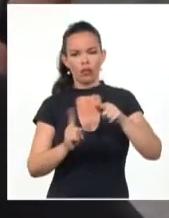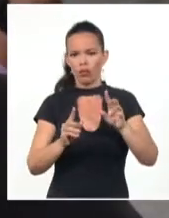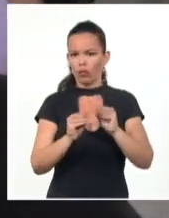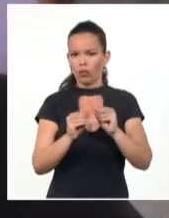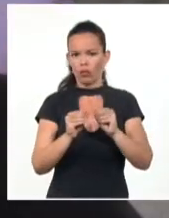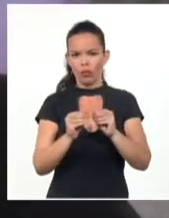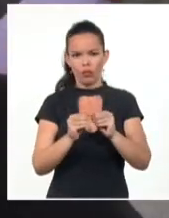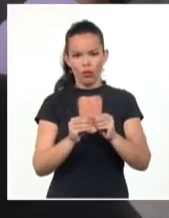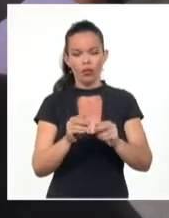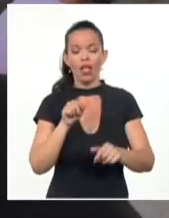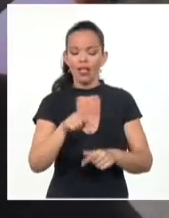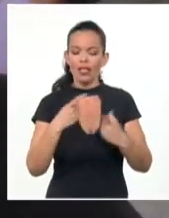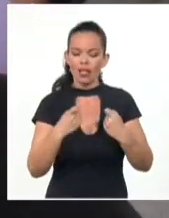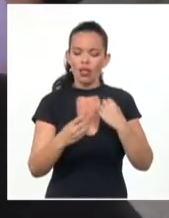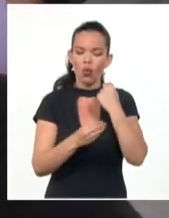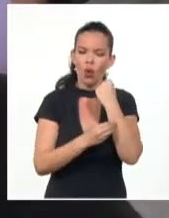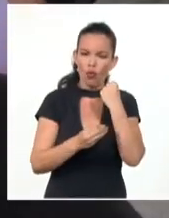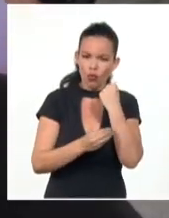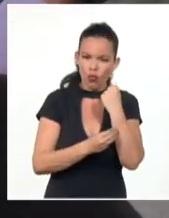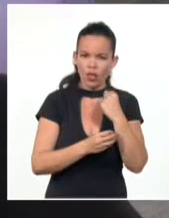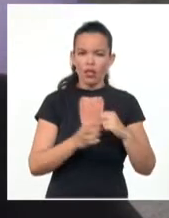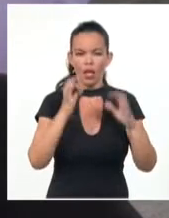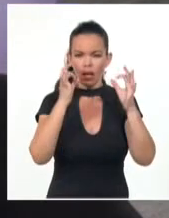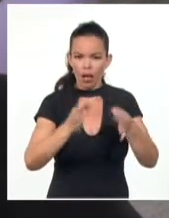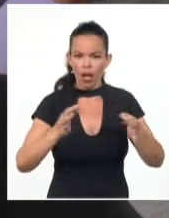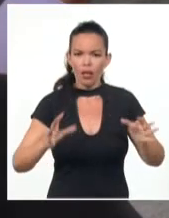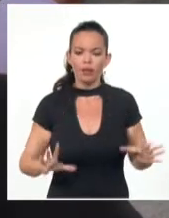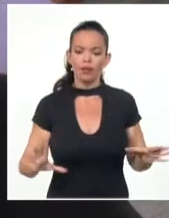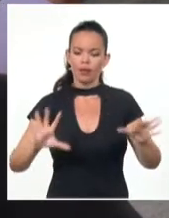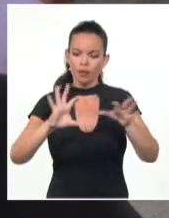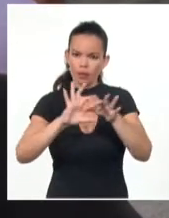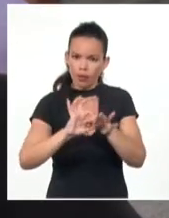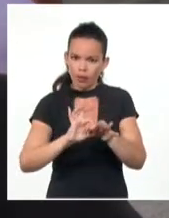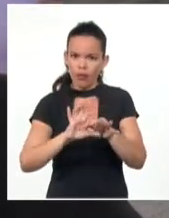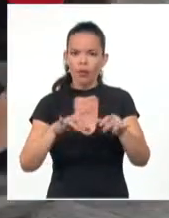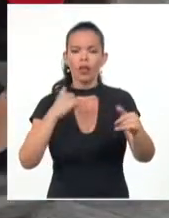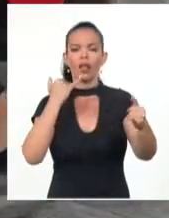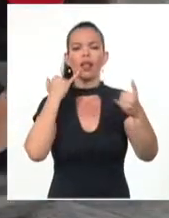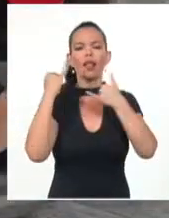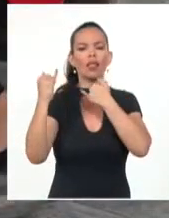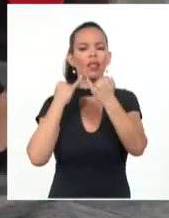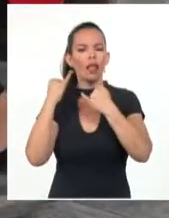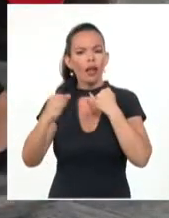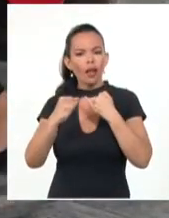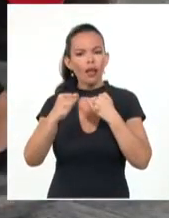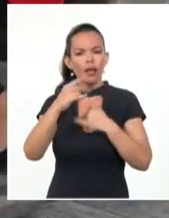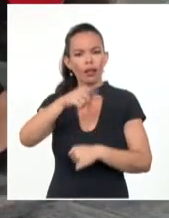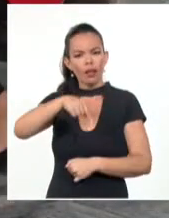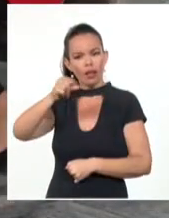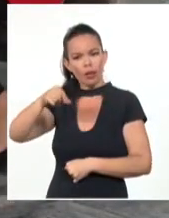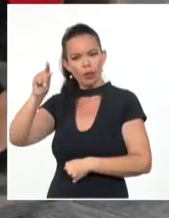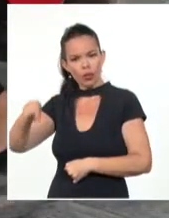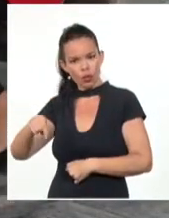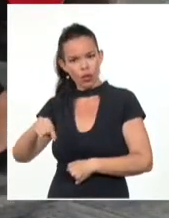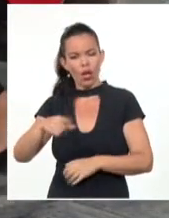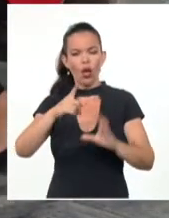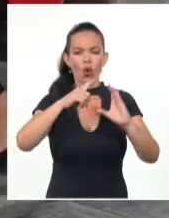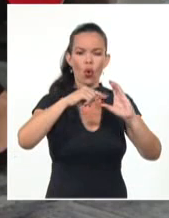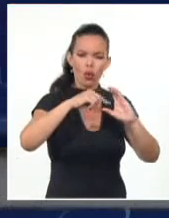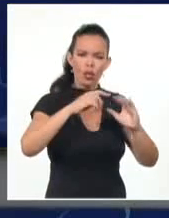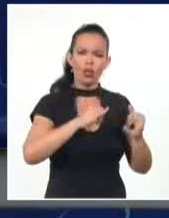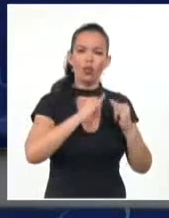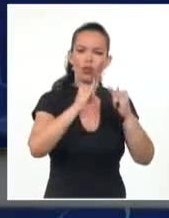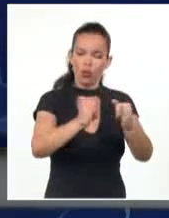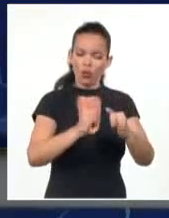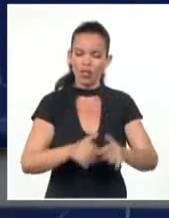inusitada a la conexión entre los intereses de la gente y los contenidos de ese sistema de